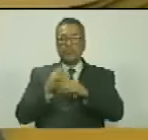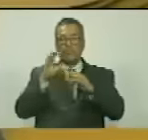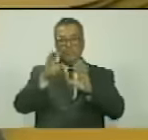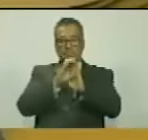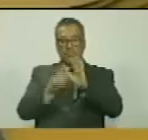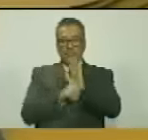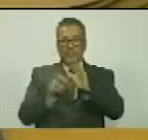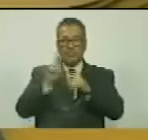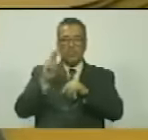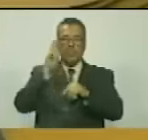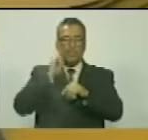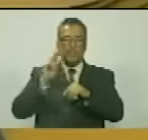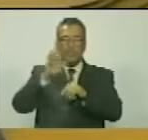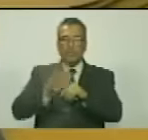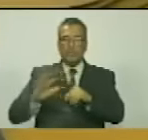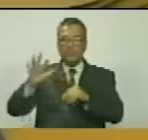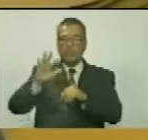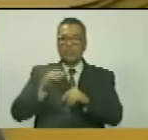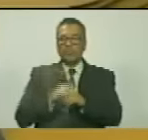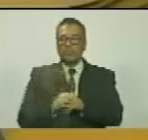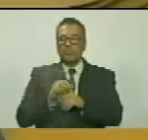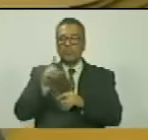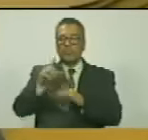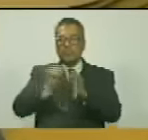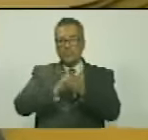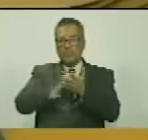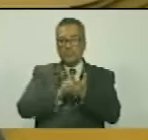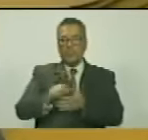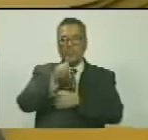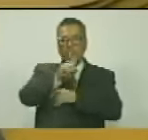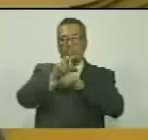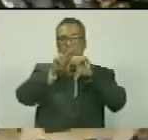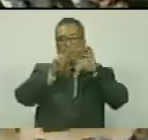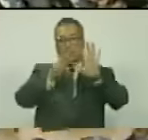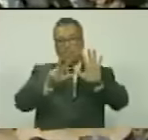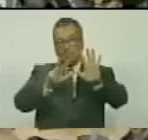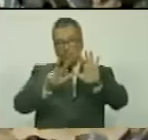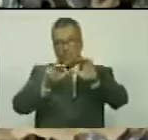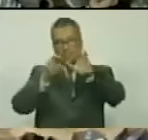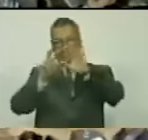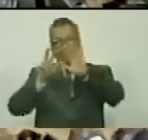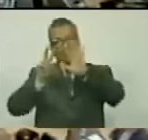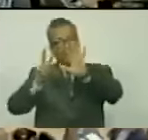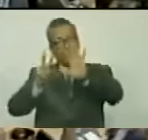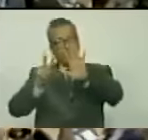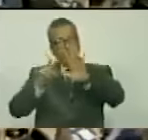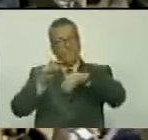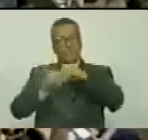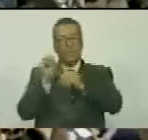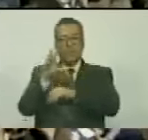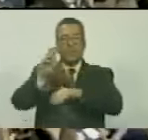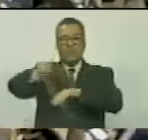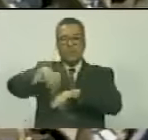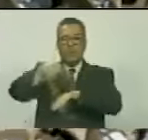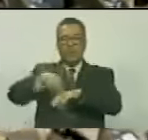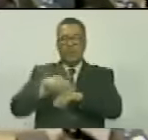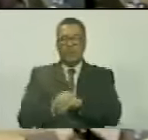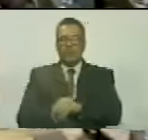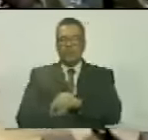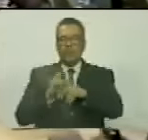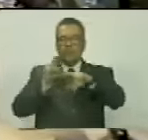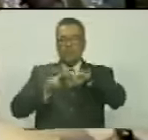Constitución de la República Bolivariana de Venezuela, artículo 187, corresponde a la Asamblea Nacional,